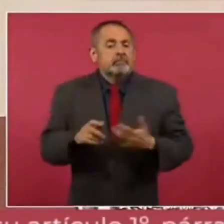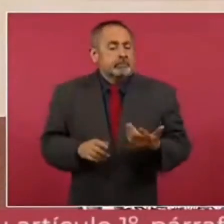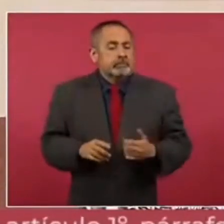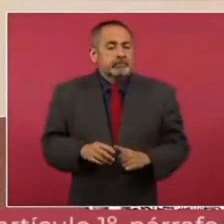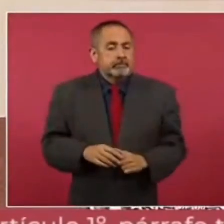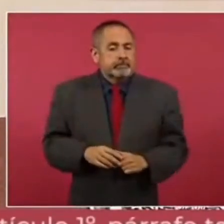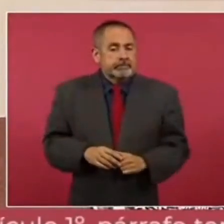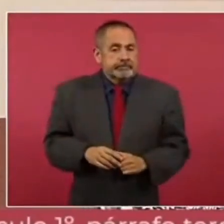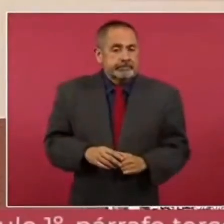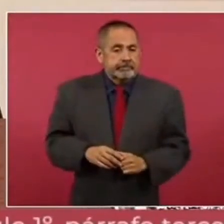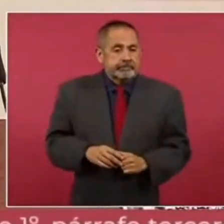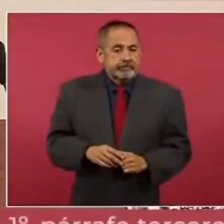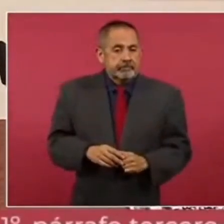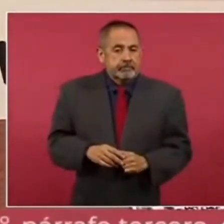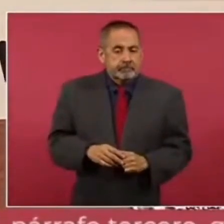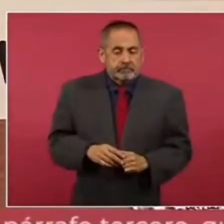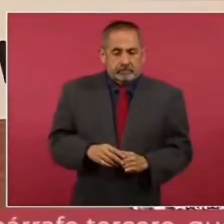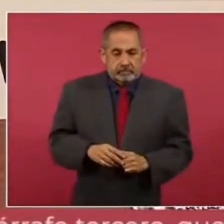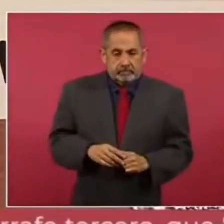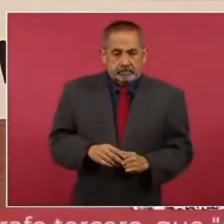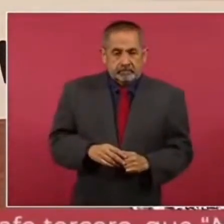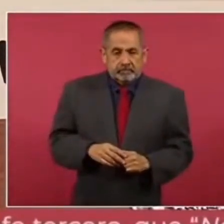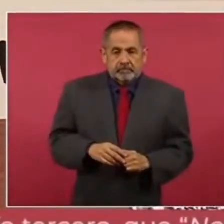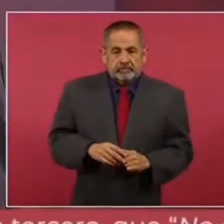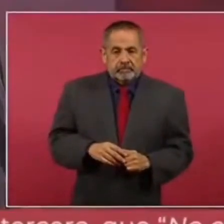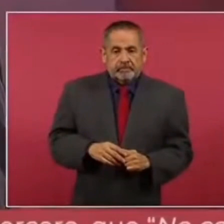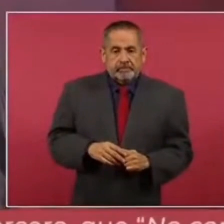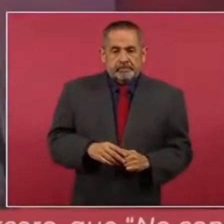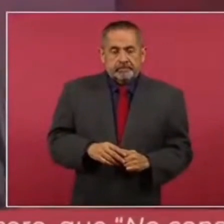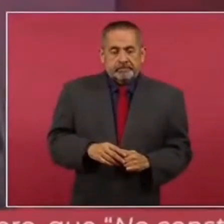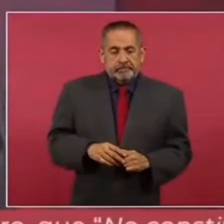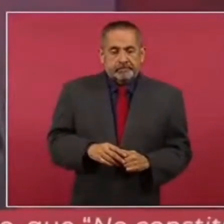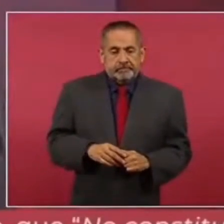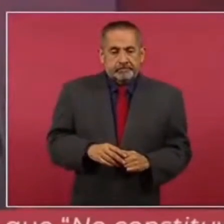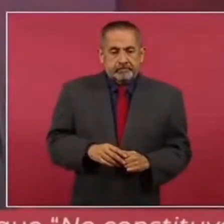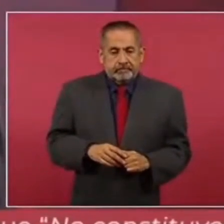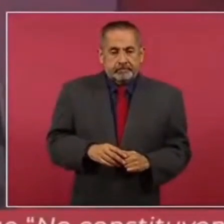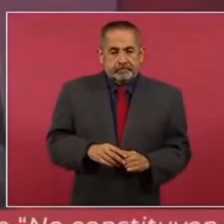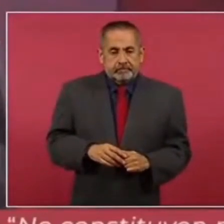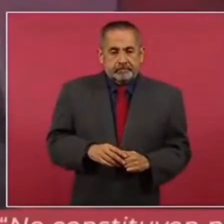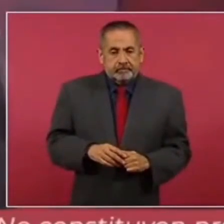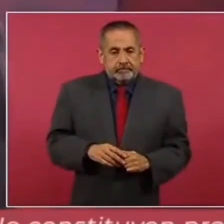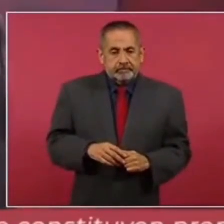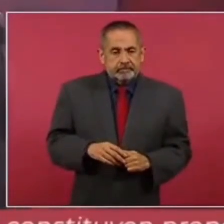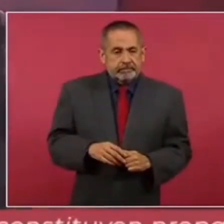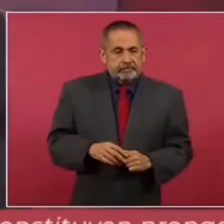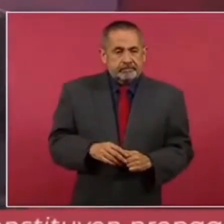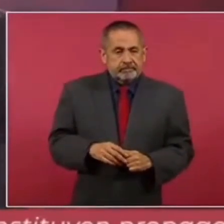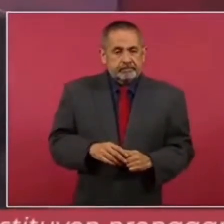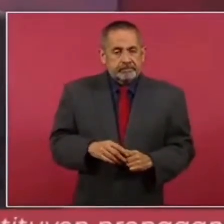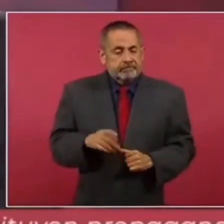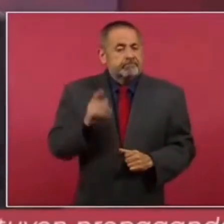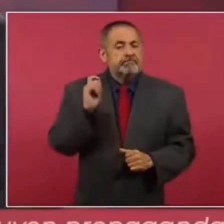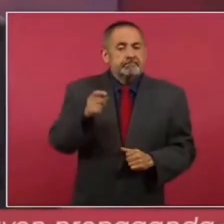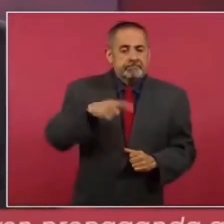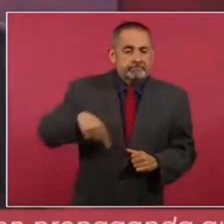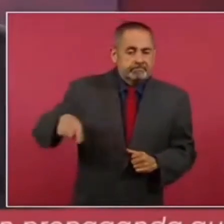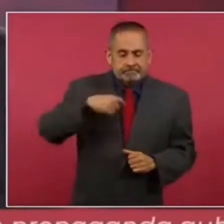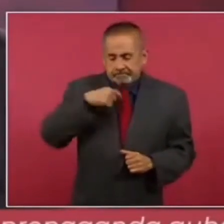la ansiedad, el deseo